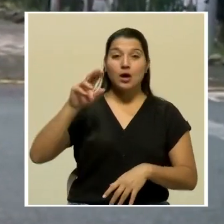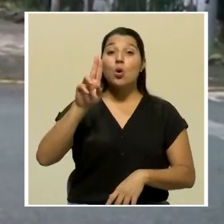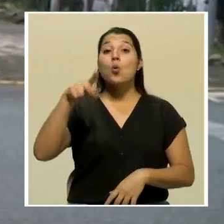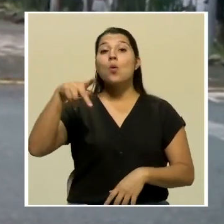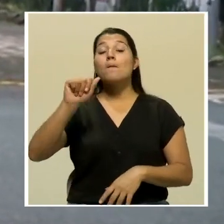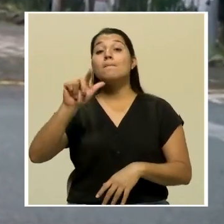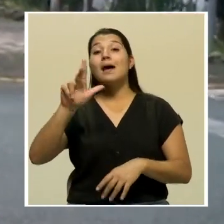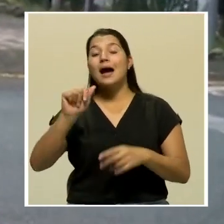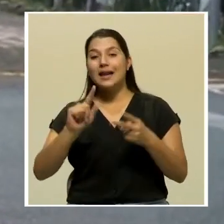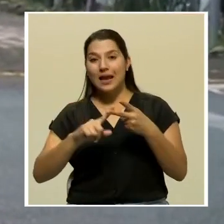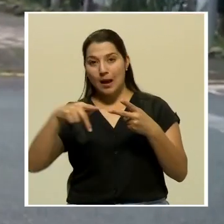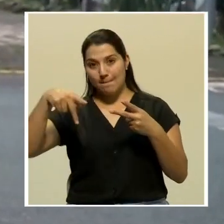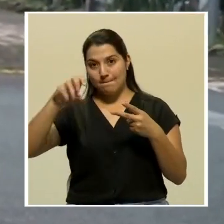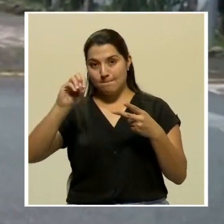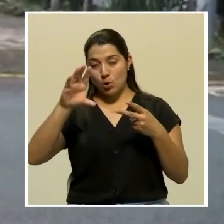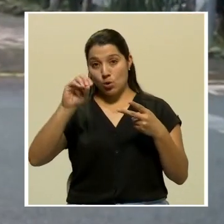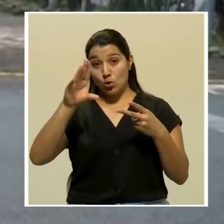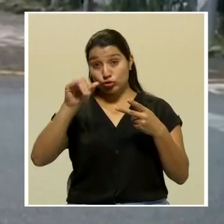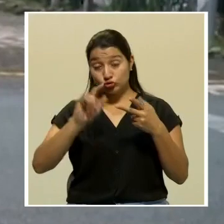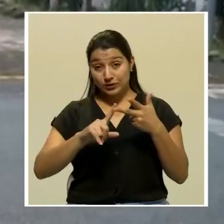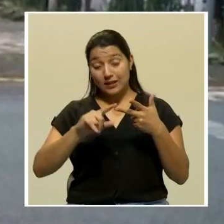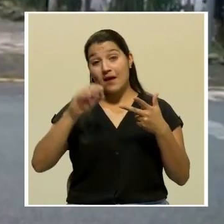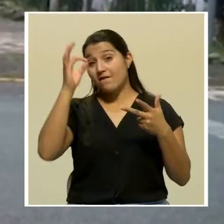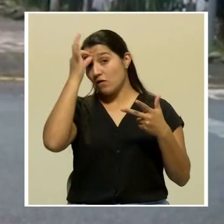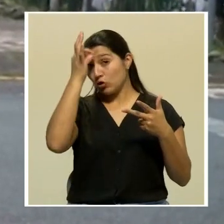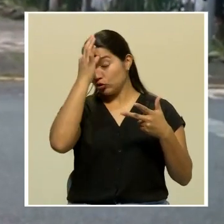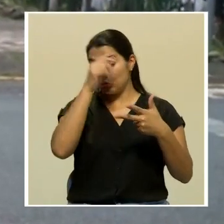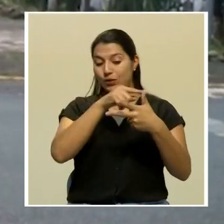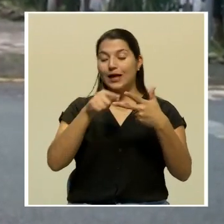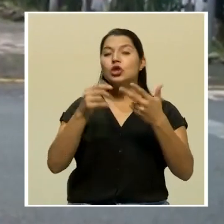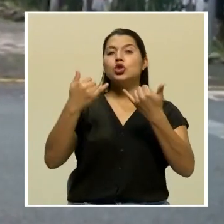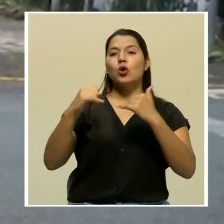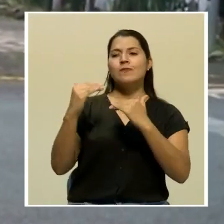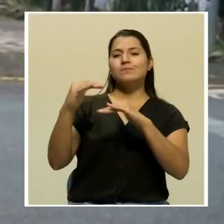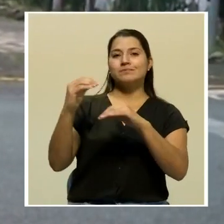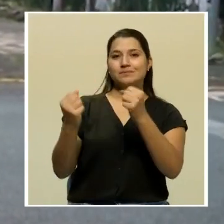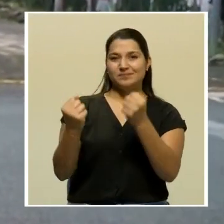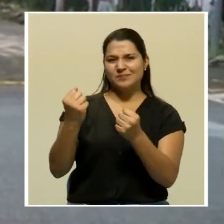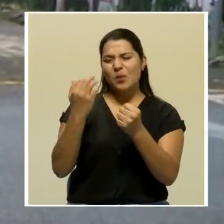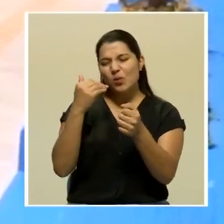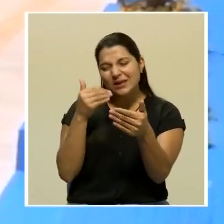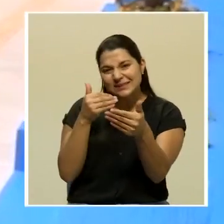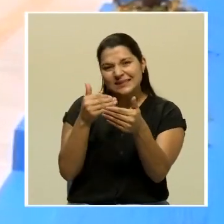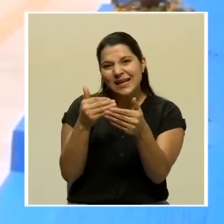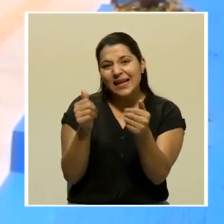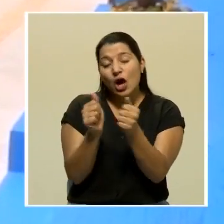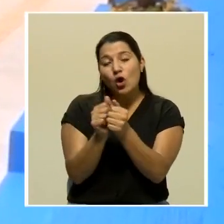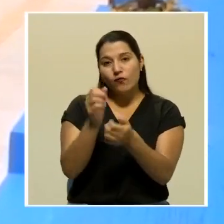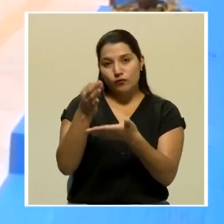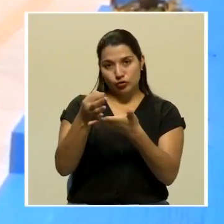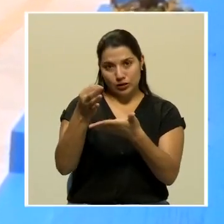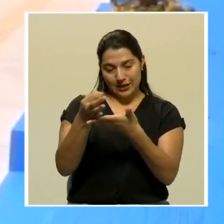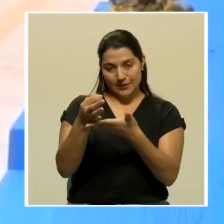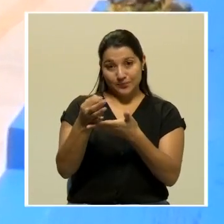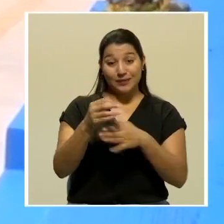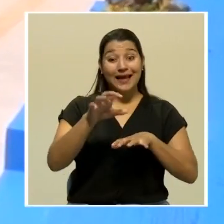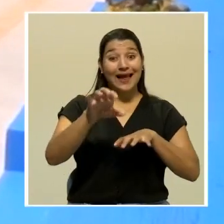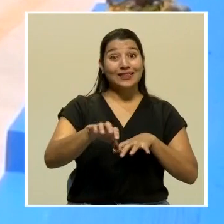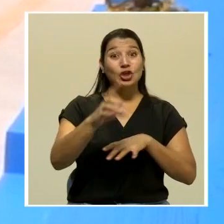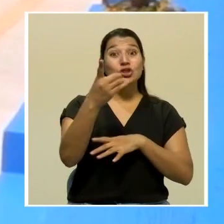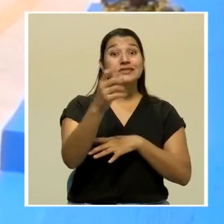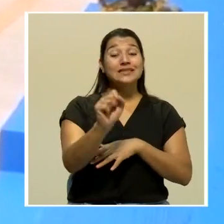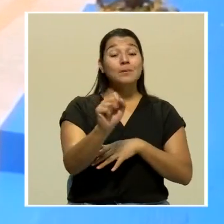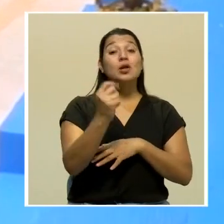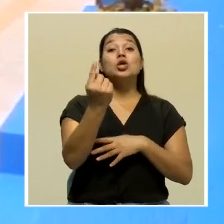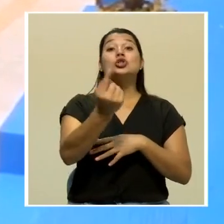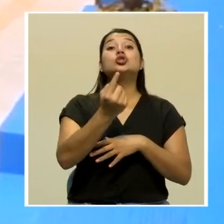Fortuna mantienen restricción vehicular diferenciada, en razón de su cercanía con la zona fronteriza. El cantón de Desamparados